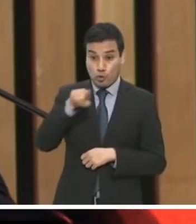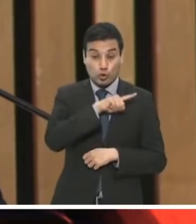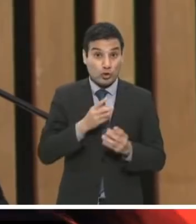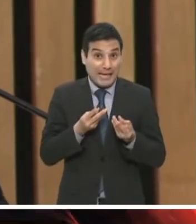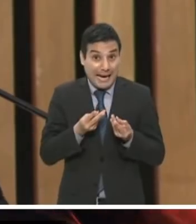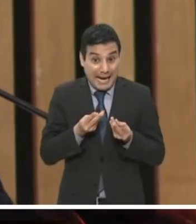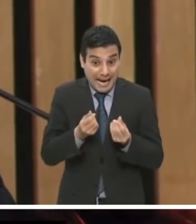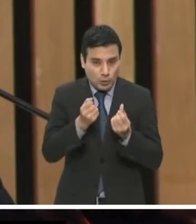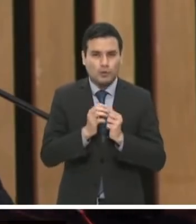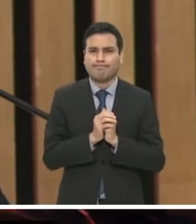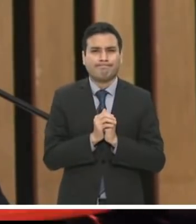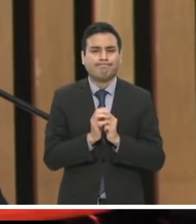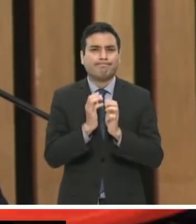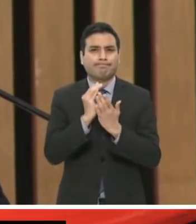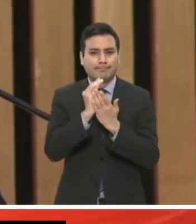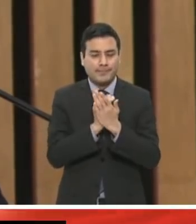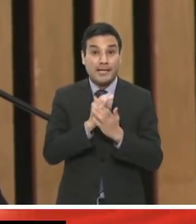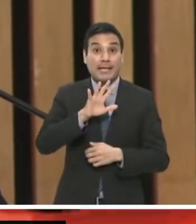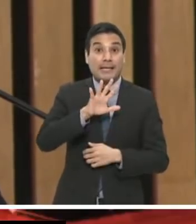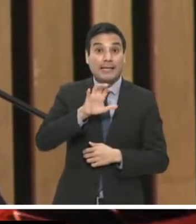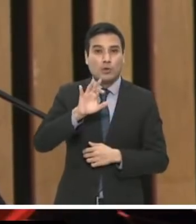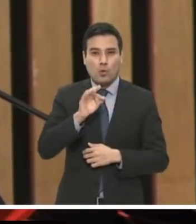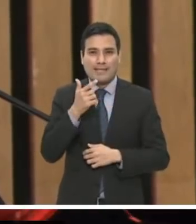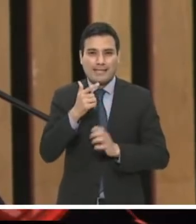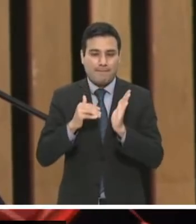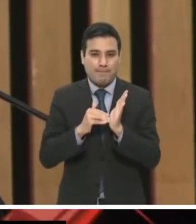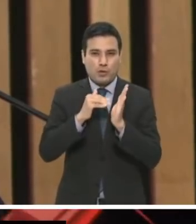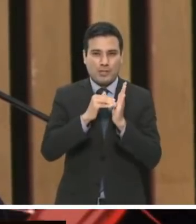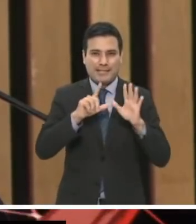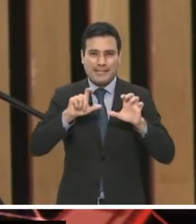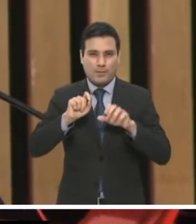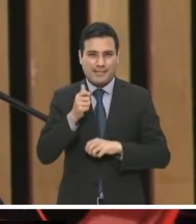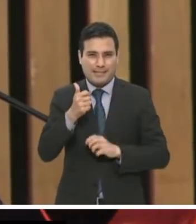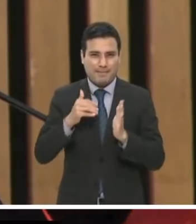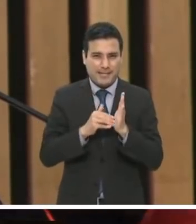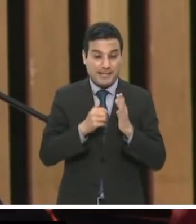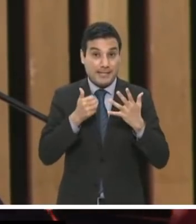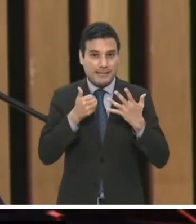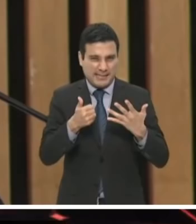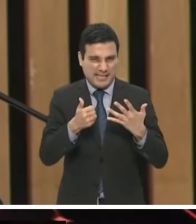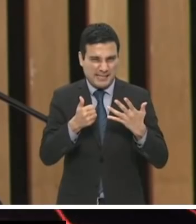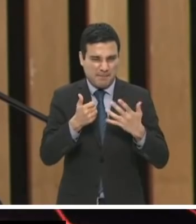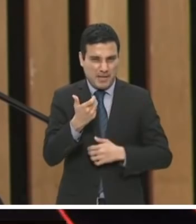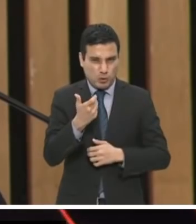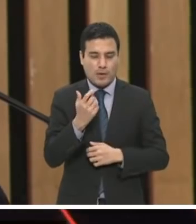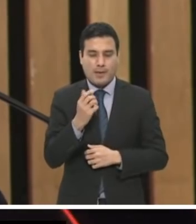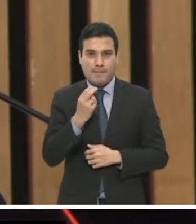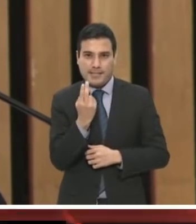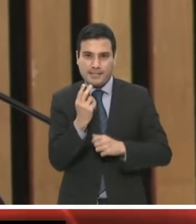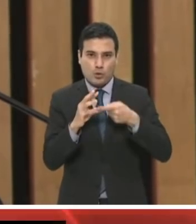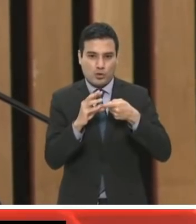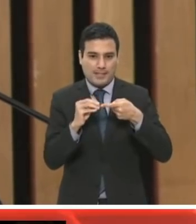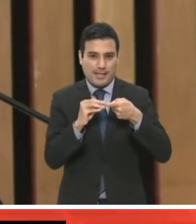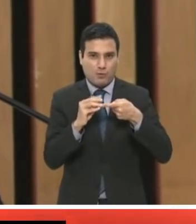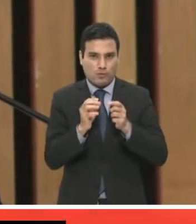reunido 547 millones 726 mil 6 pesos con 25 centavos. De